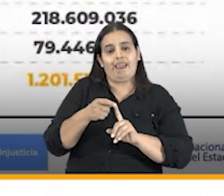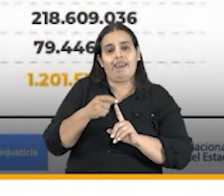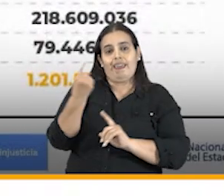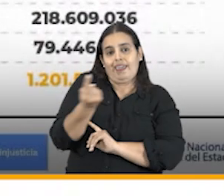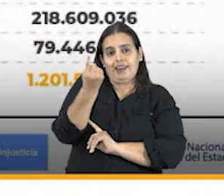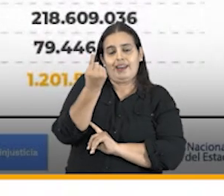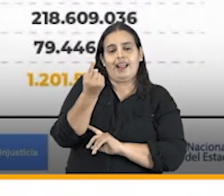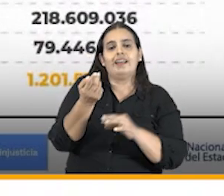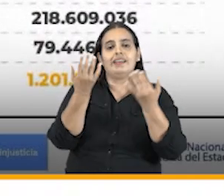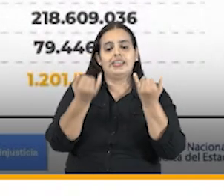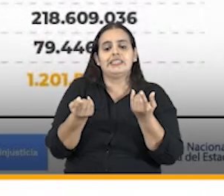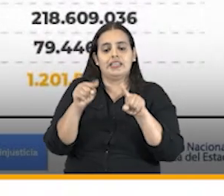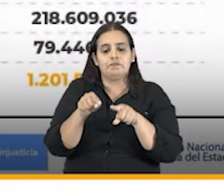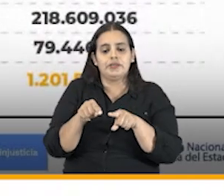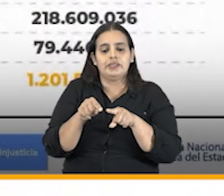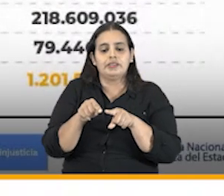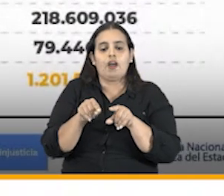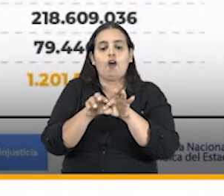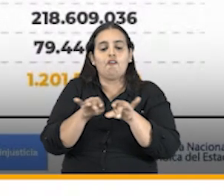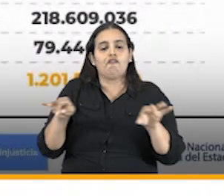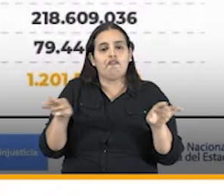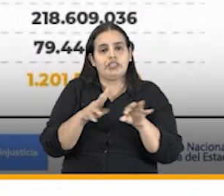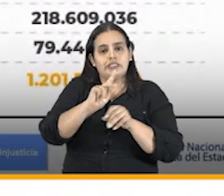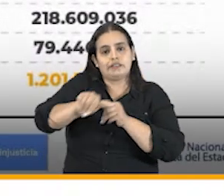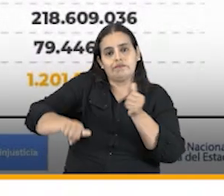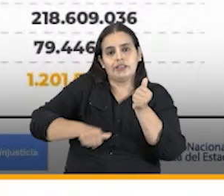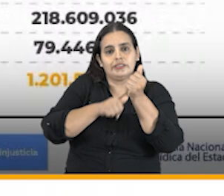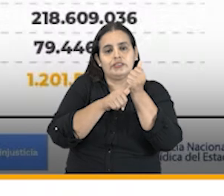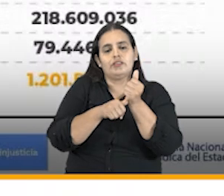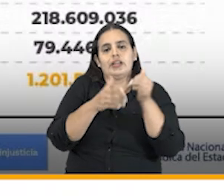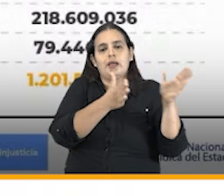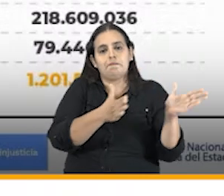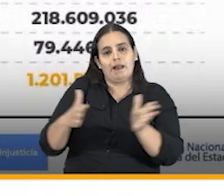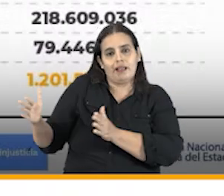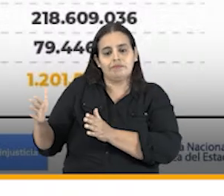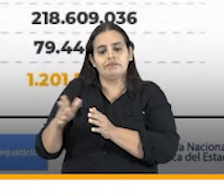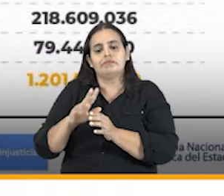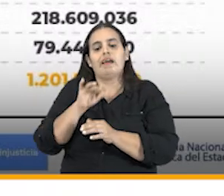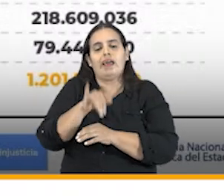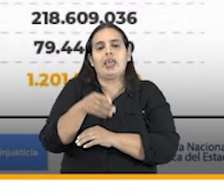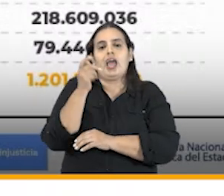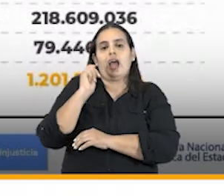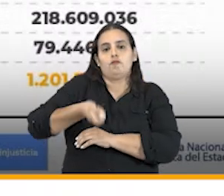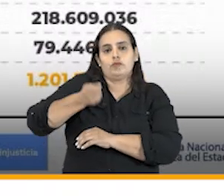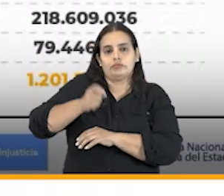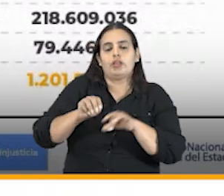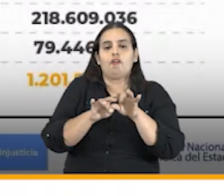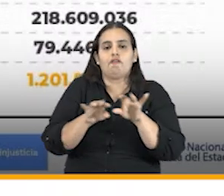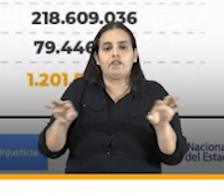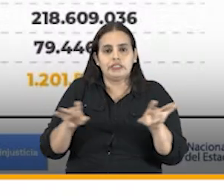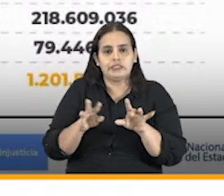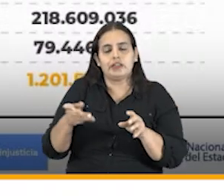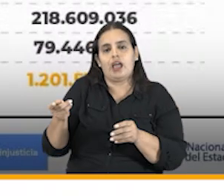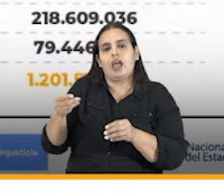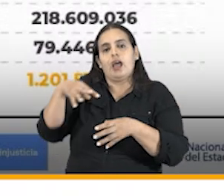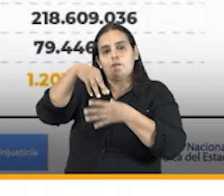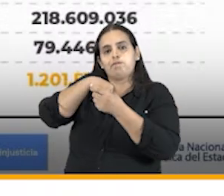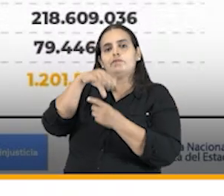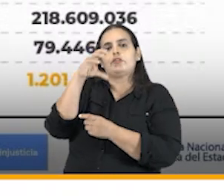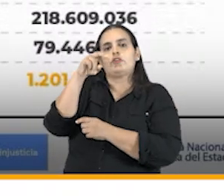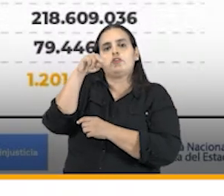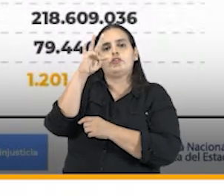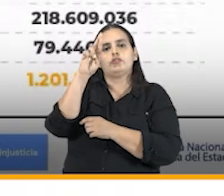como de la oficina asesora de planeación de la oficina asesora jurídica y de la oficina de control interno